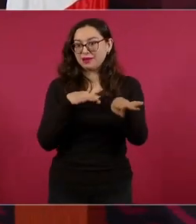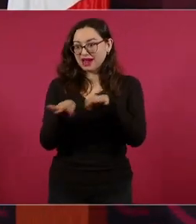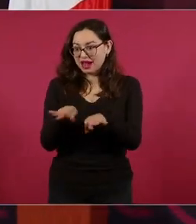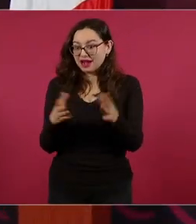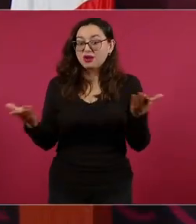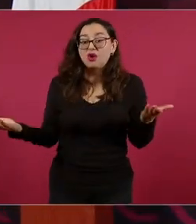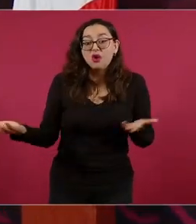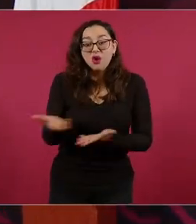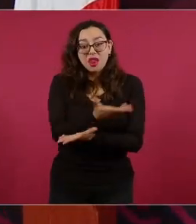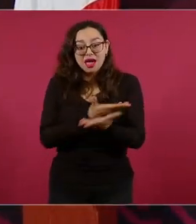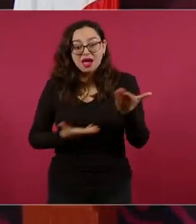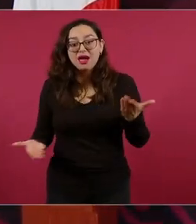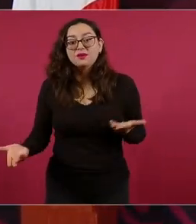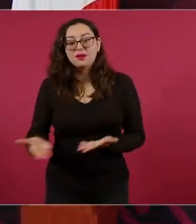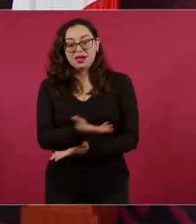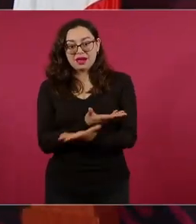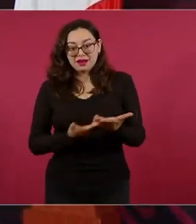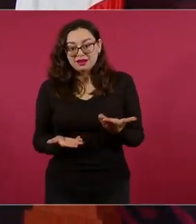poderes.